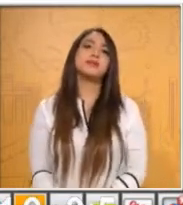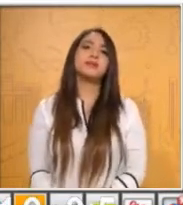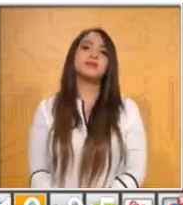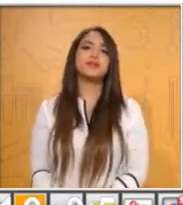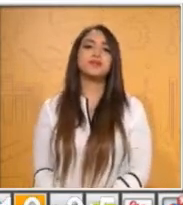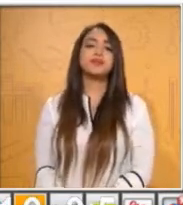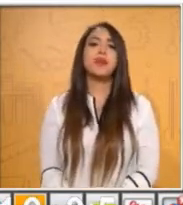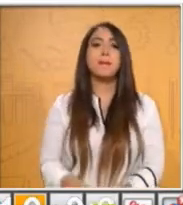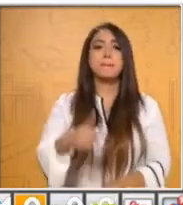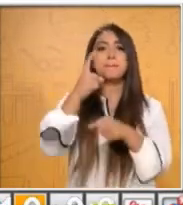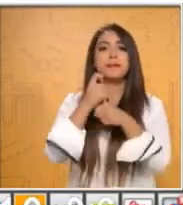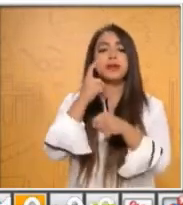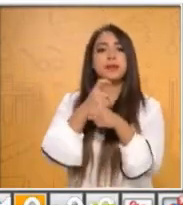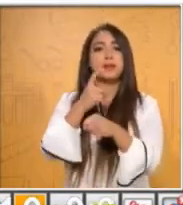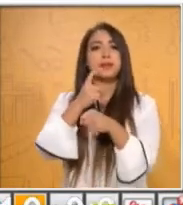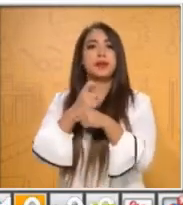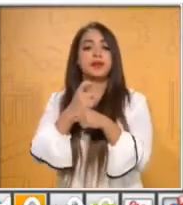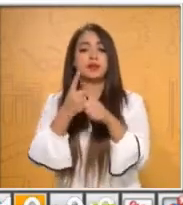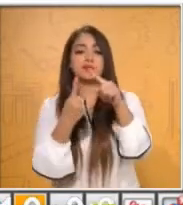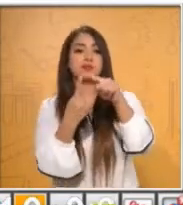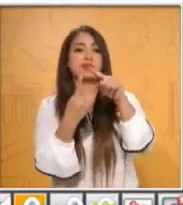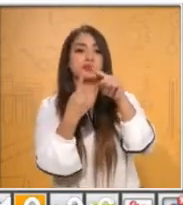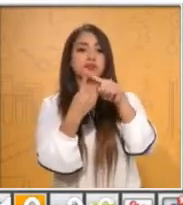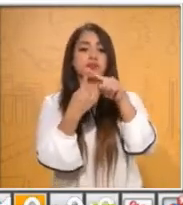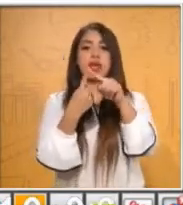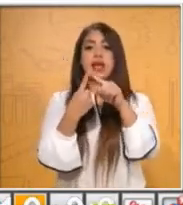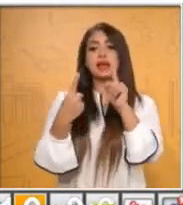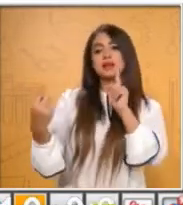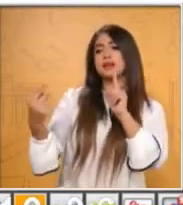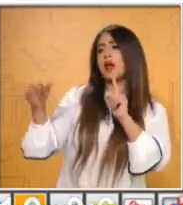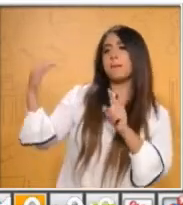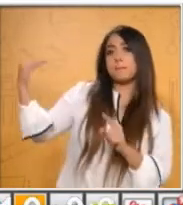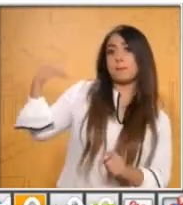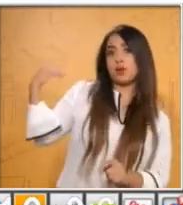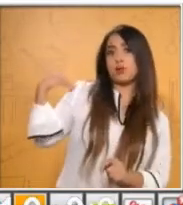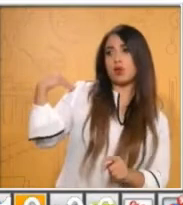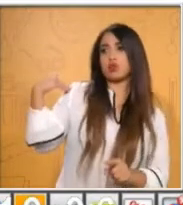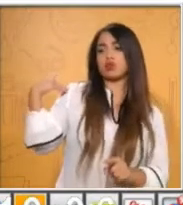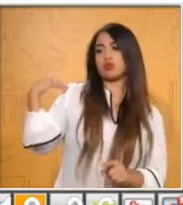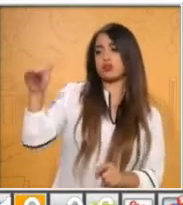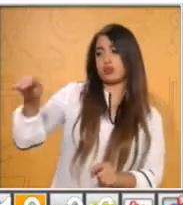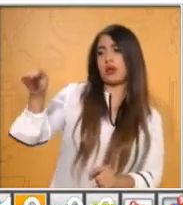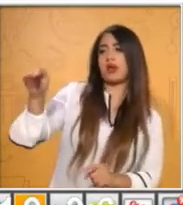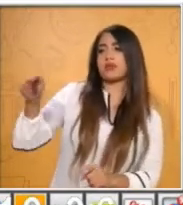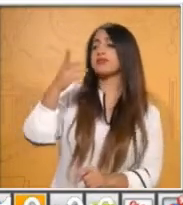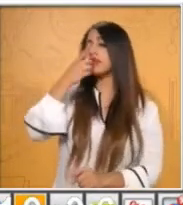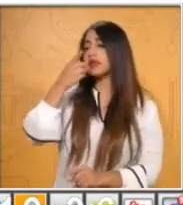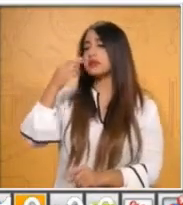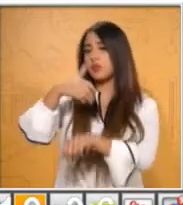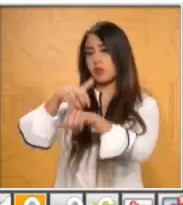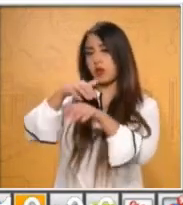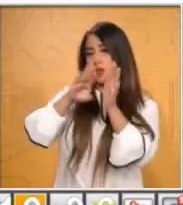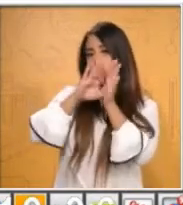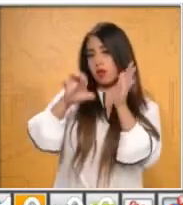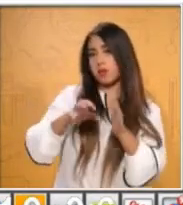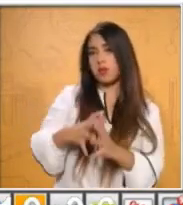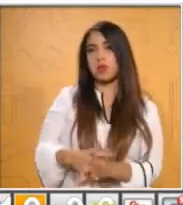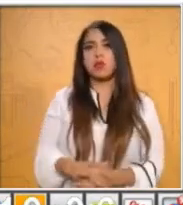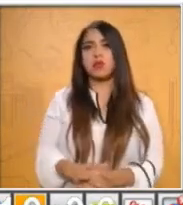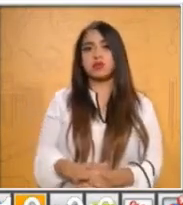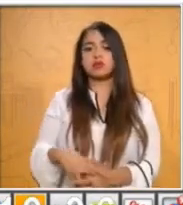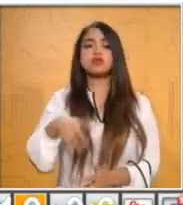El primer participante va a tocar el hombro del segundo participante, pero diciendo un número. Por ejemplo, si yo digo